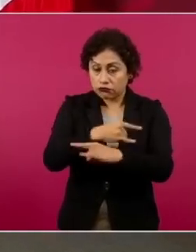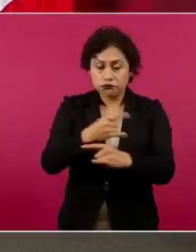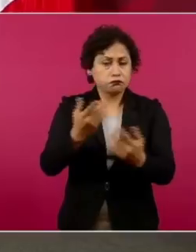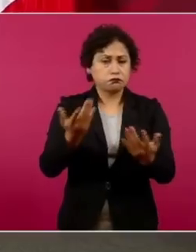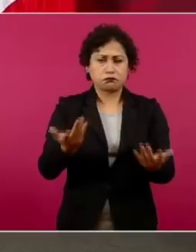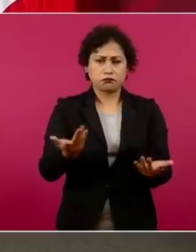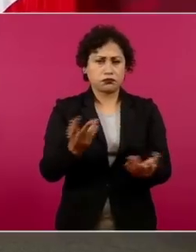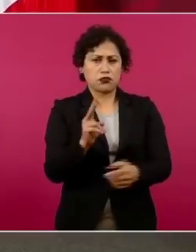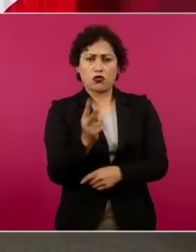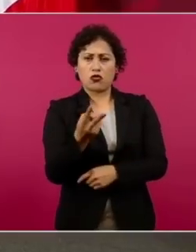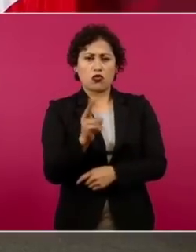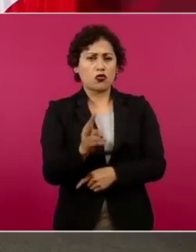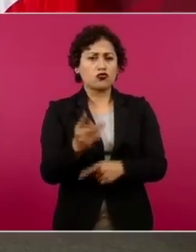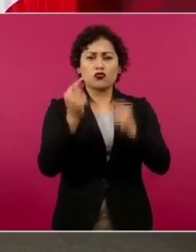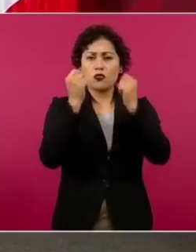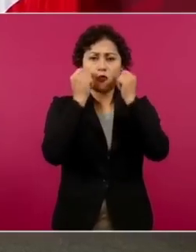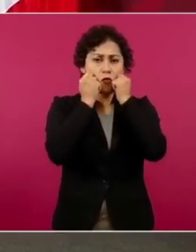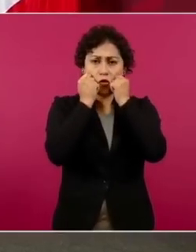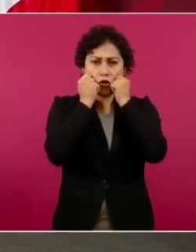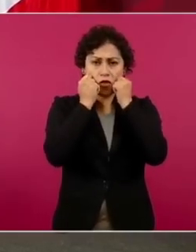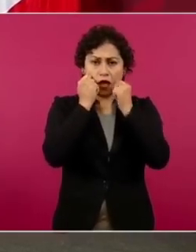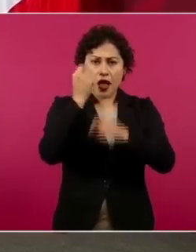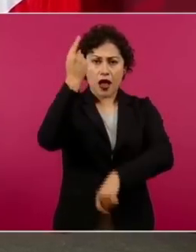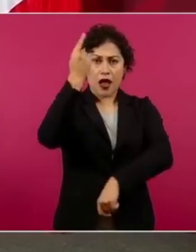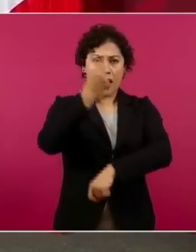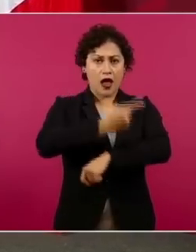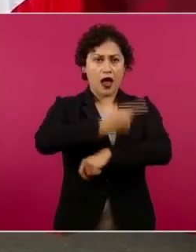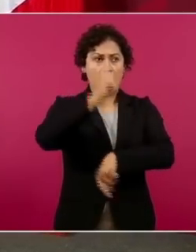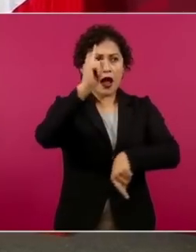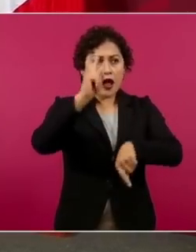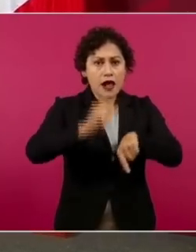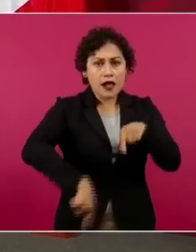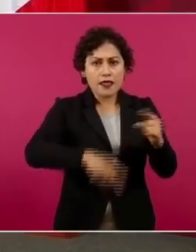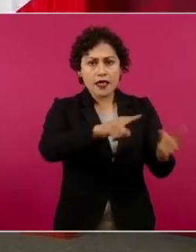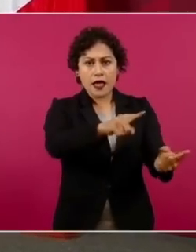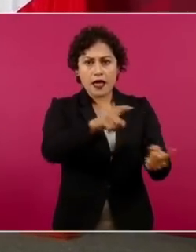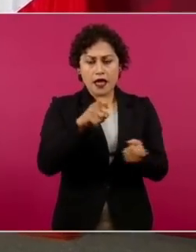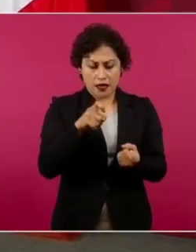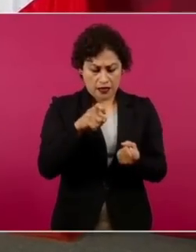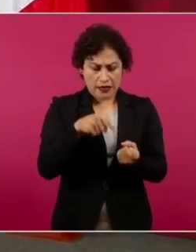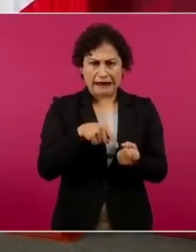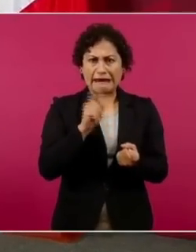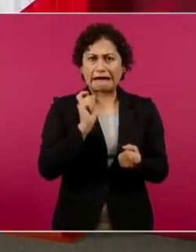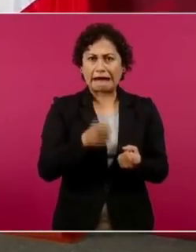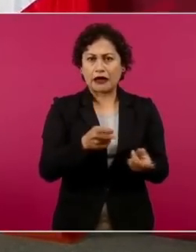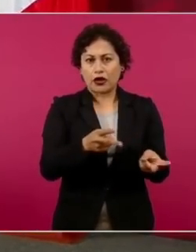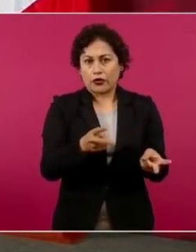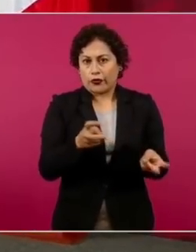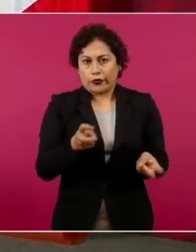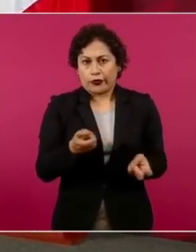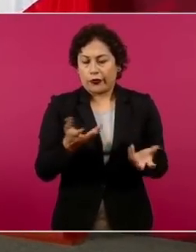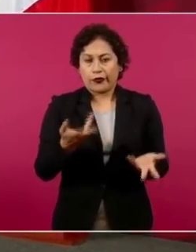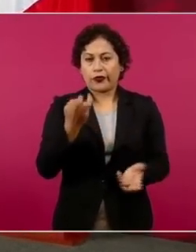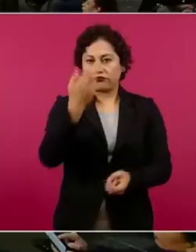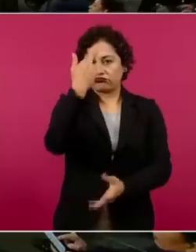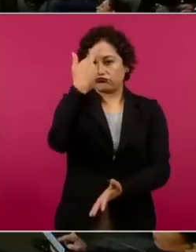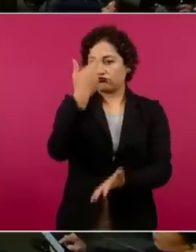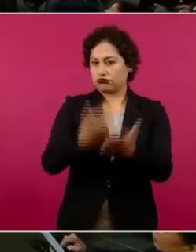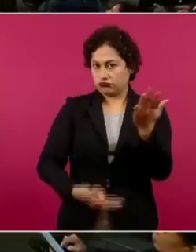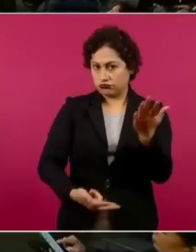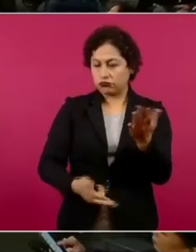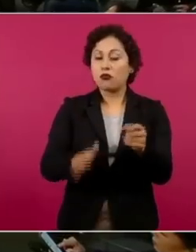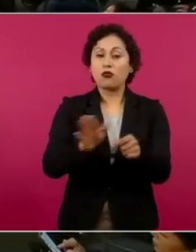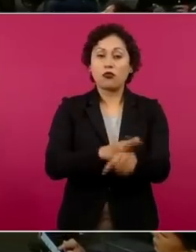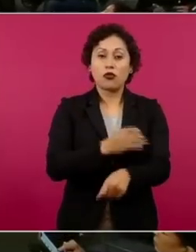no se puede permitir, esto es ilegal. Entonces, que se revise el caso,